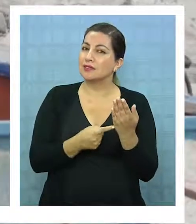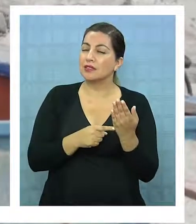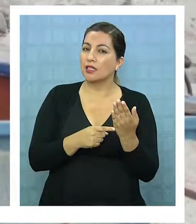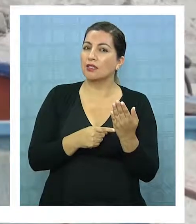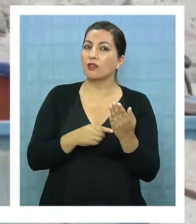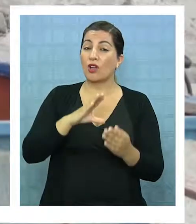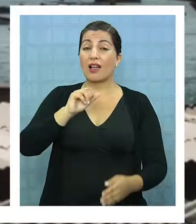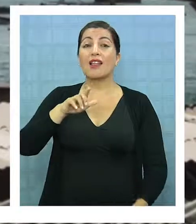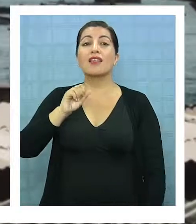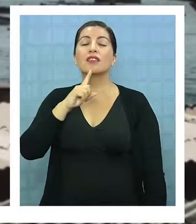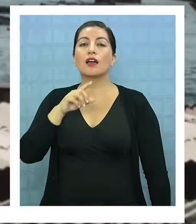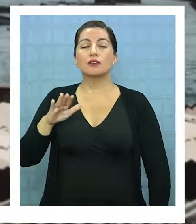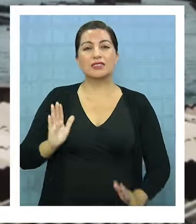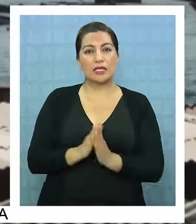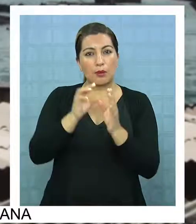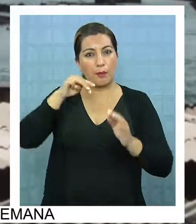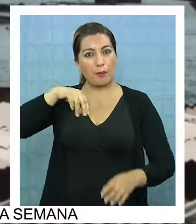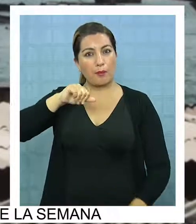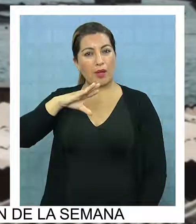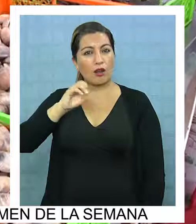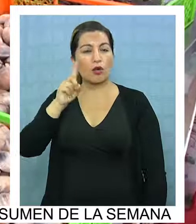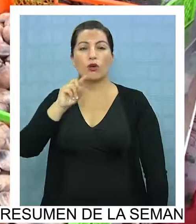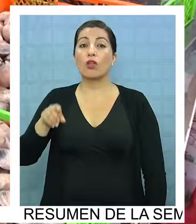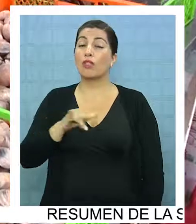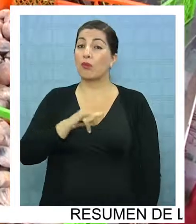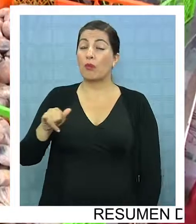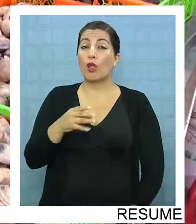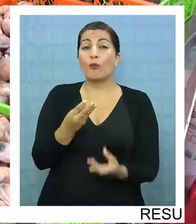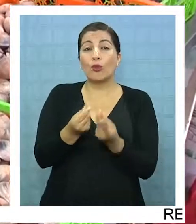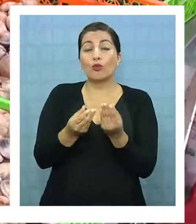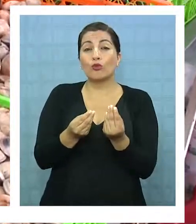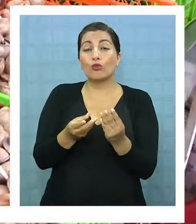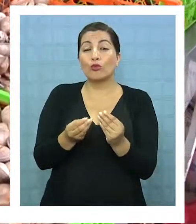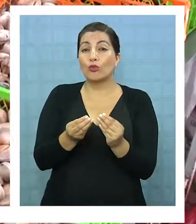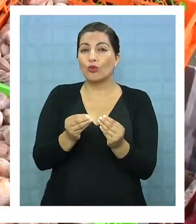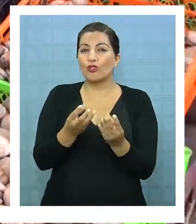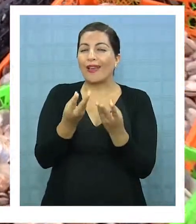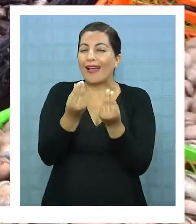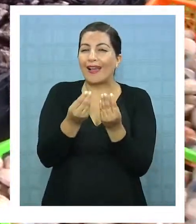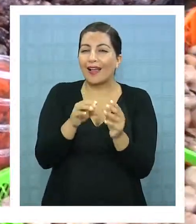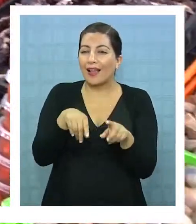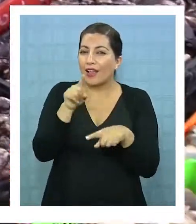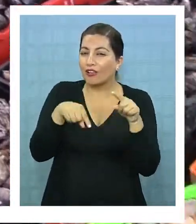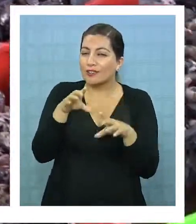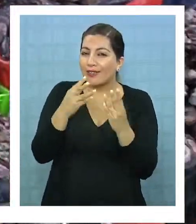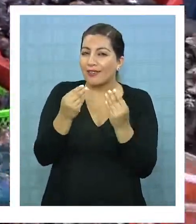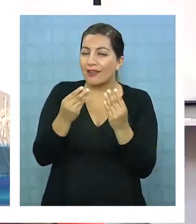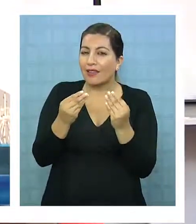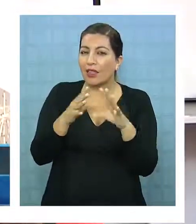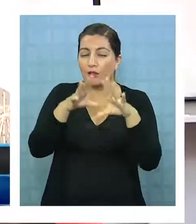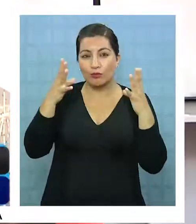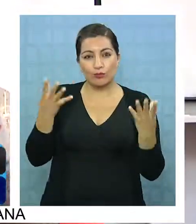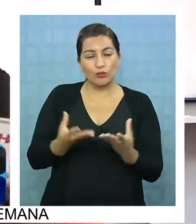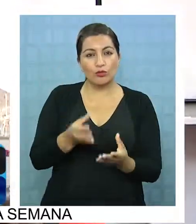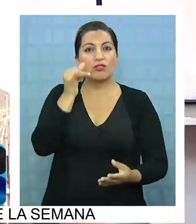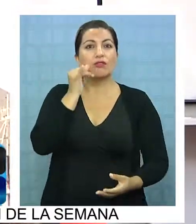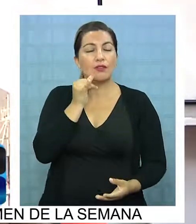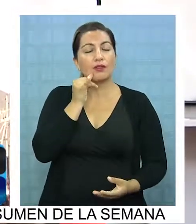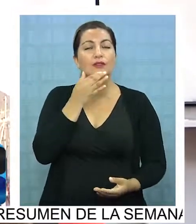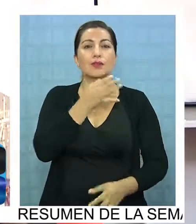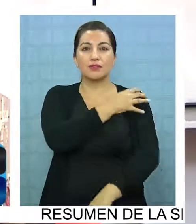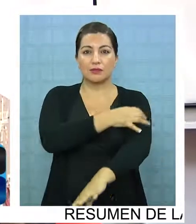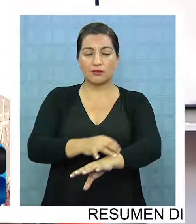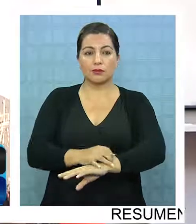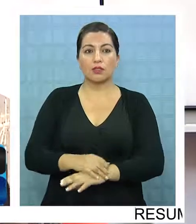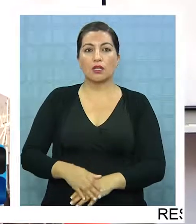Marco con el fin de entregar un producto de calidad al mercado nacional e internacional. La idea de nosotros es, nuestros recursos,